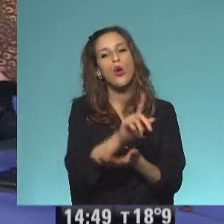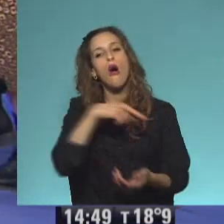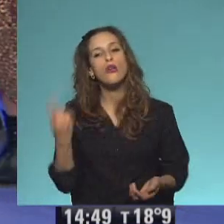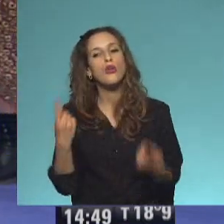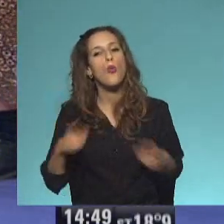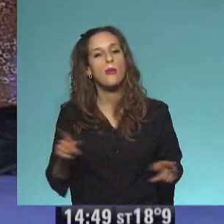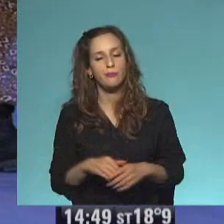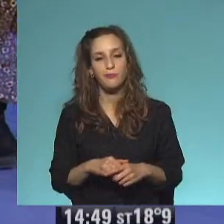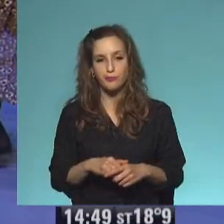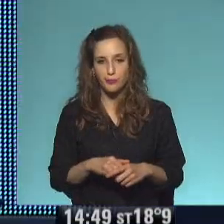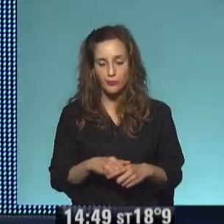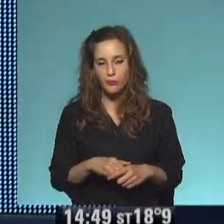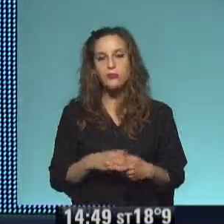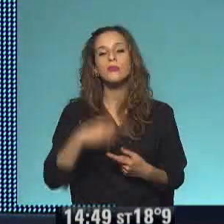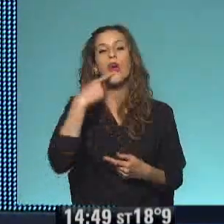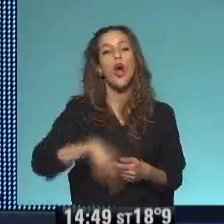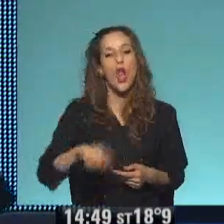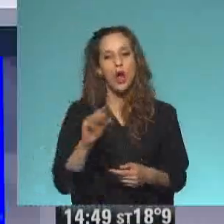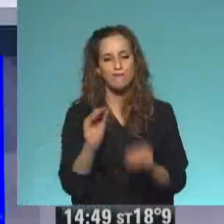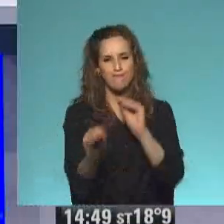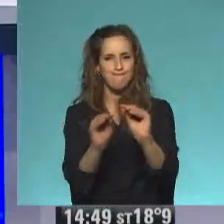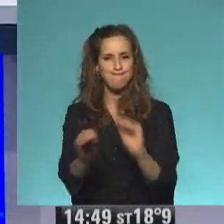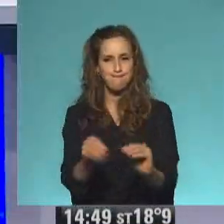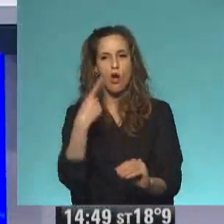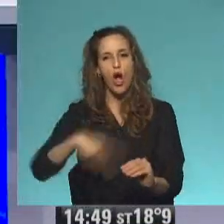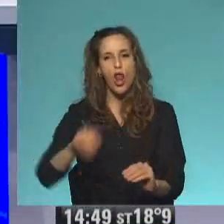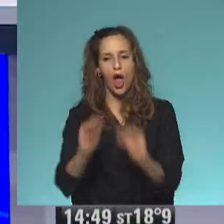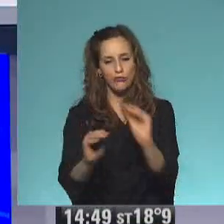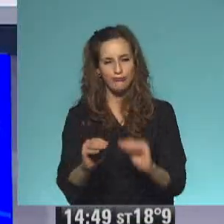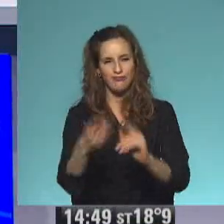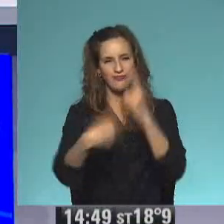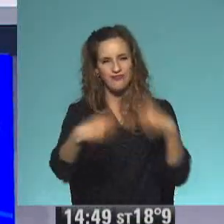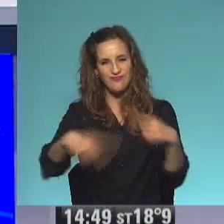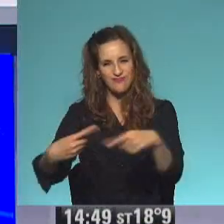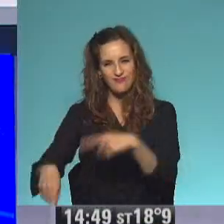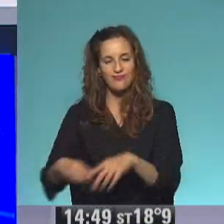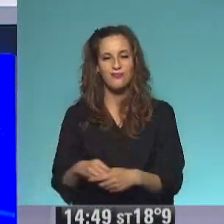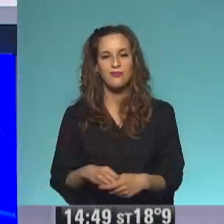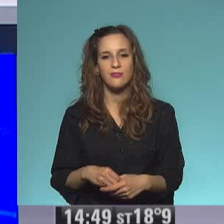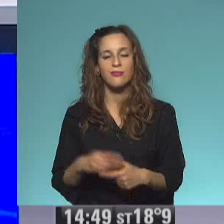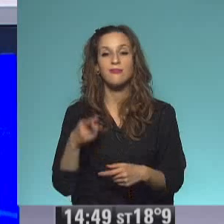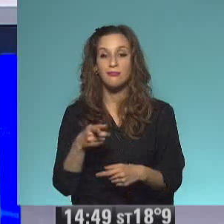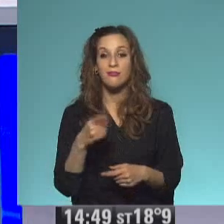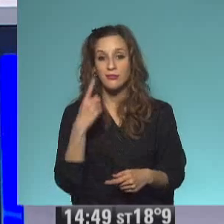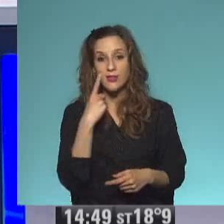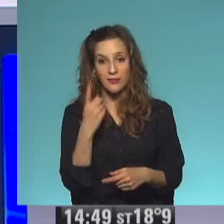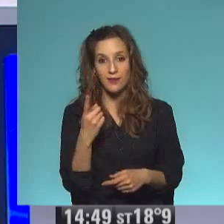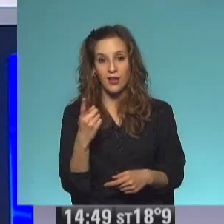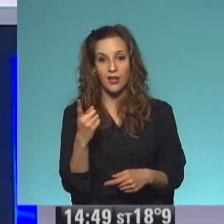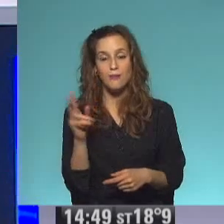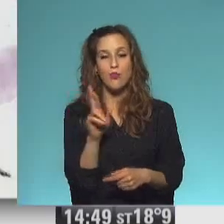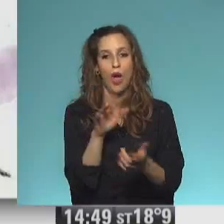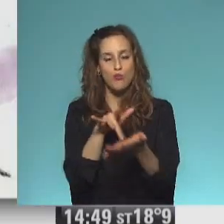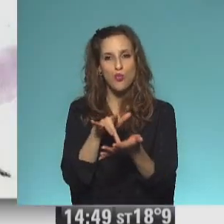Masi, muchos colores. Bien, decidió pintarlo de muchos colores. Si buscamos esa página, ahí se ve que está haciendo el hechizo.